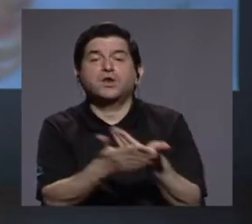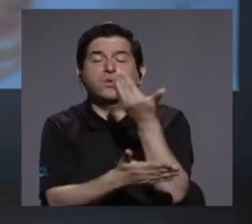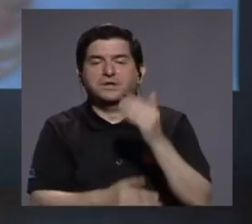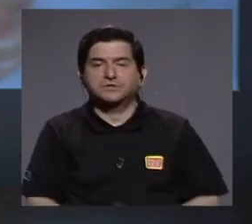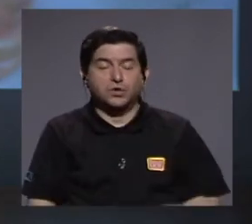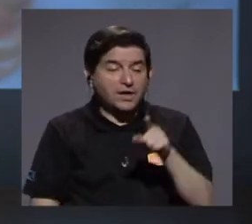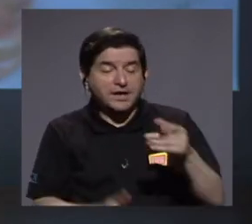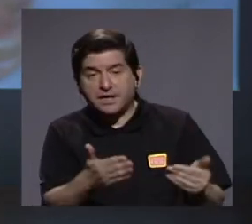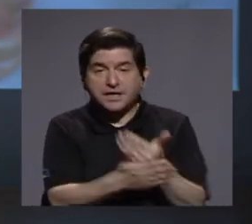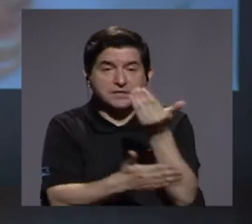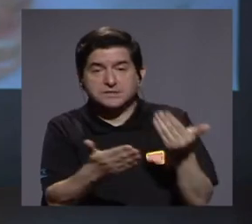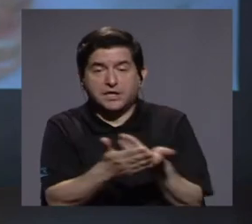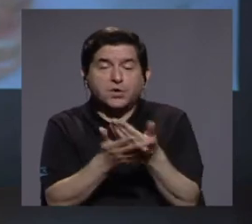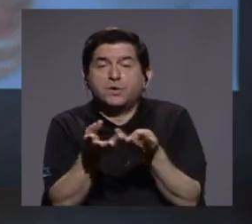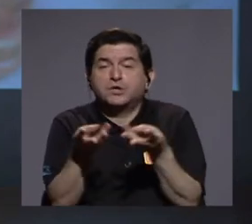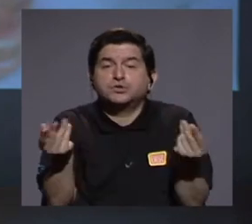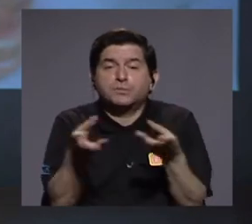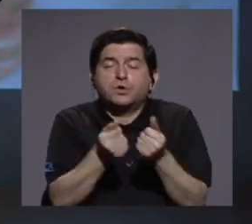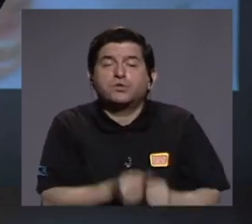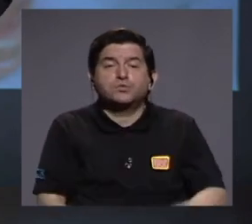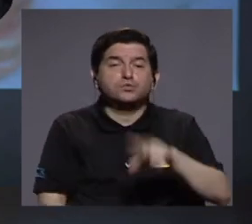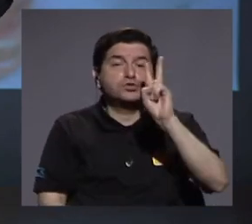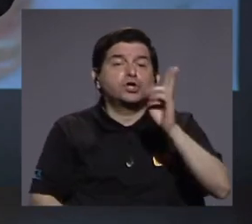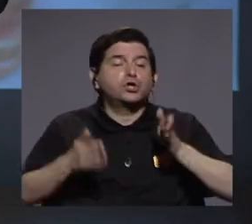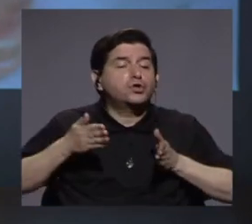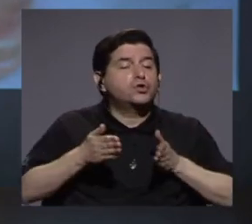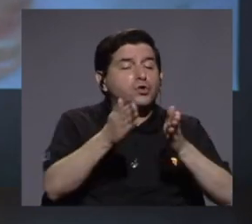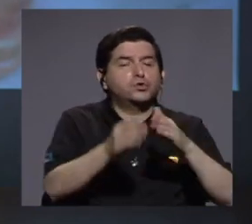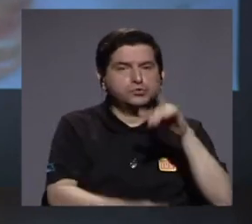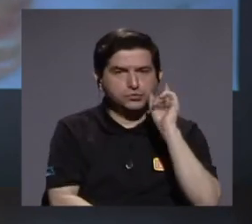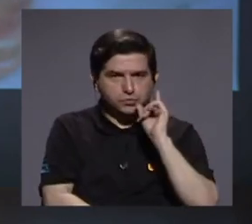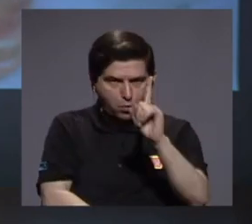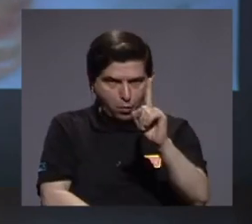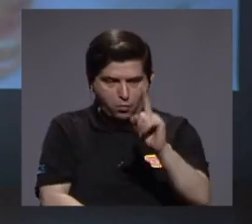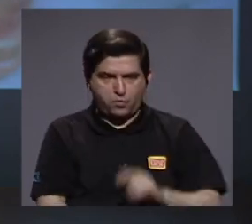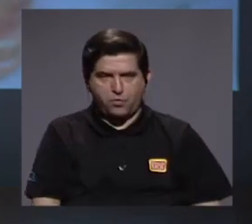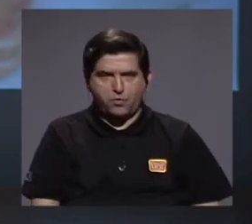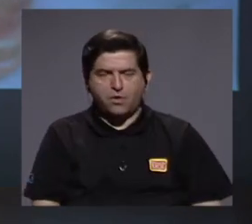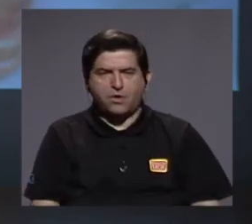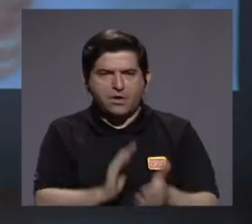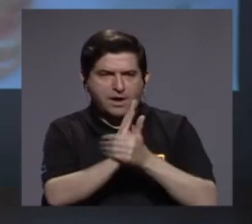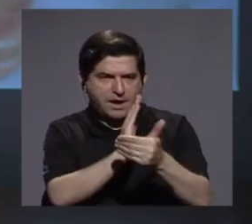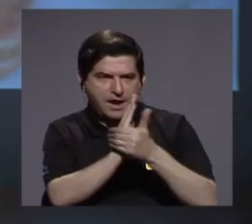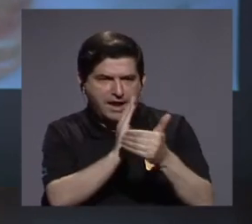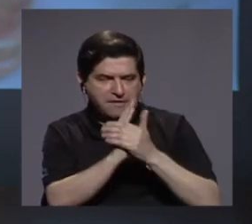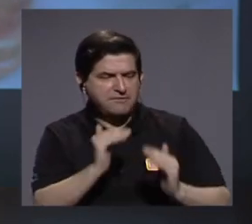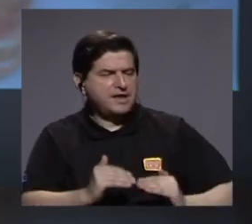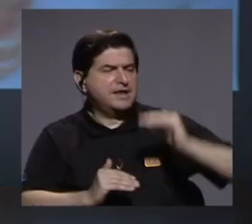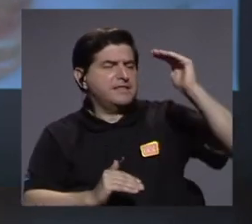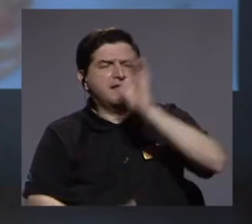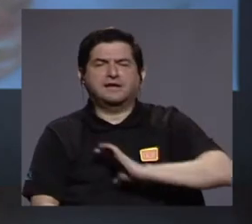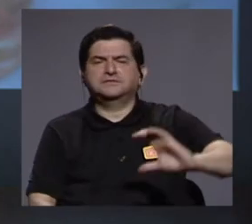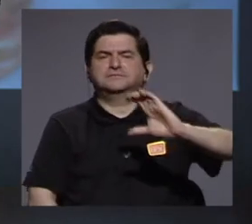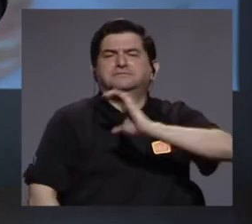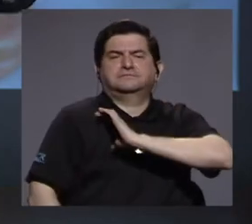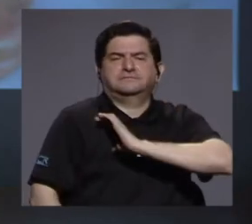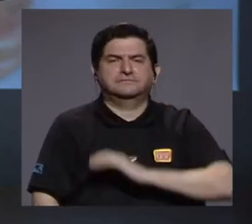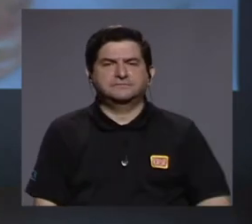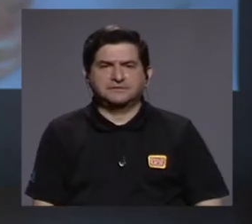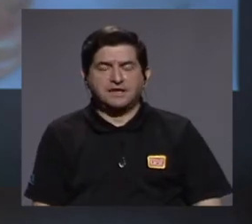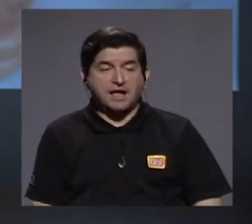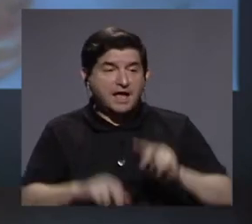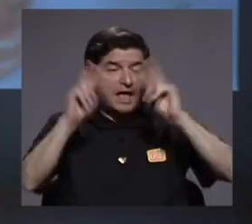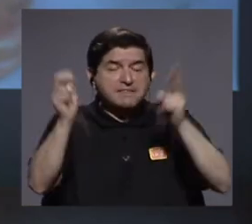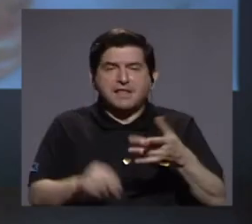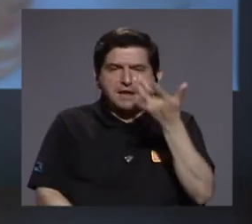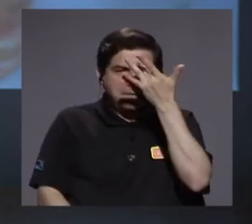Y esa innovación genera dos caminos. Un camino es poder crear talento de muy alta calidad en el cual en